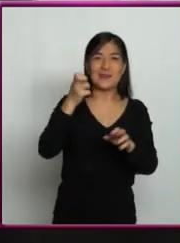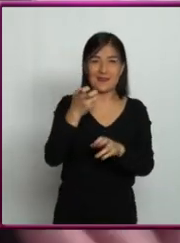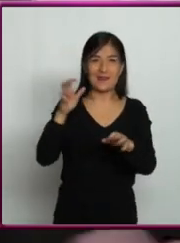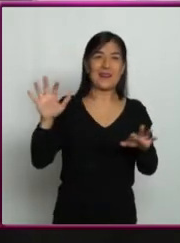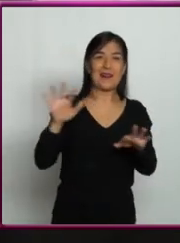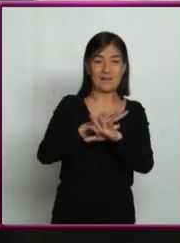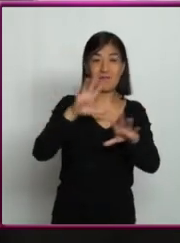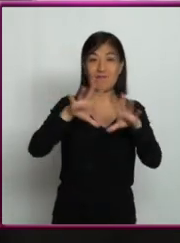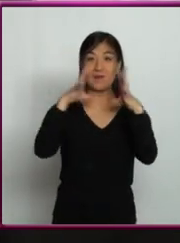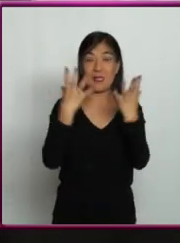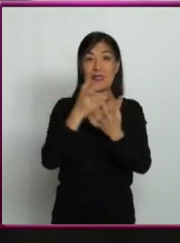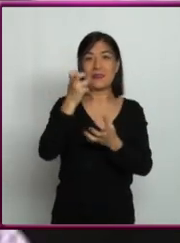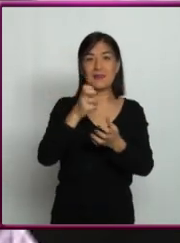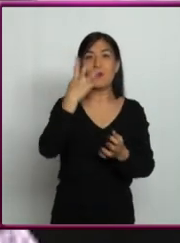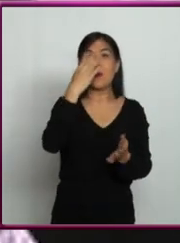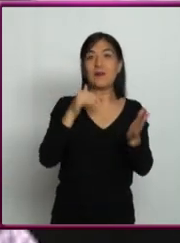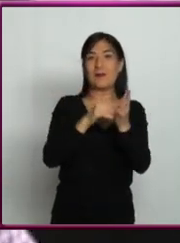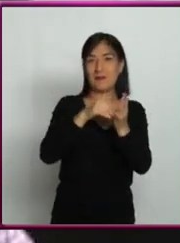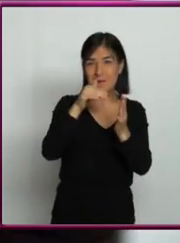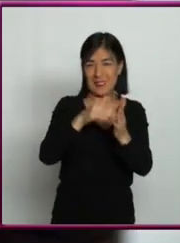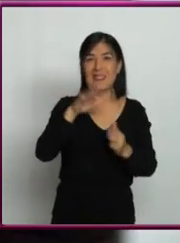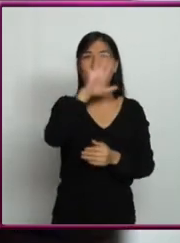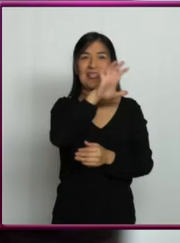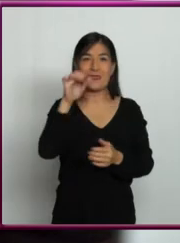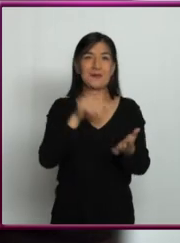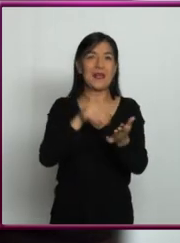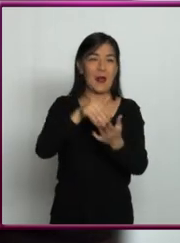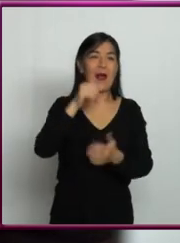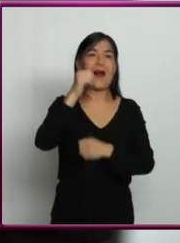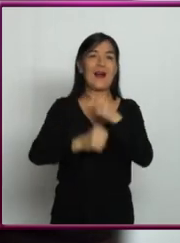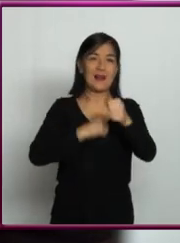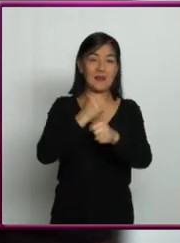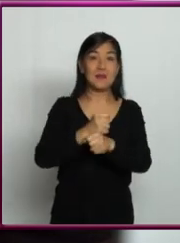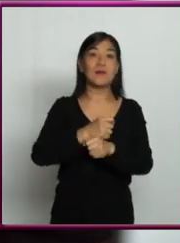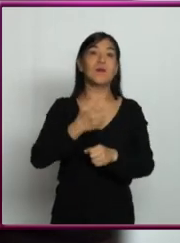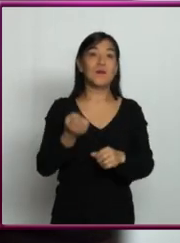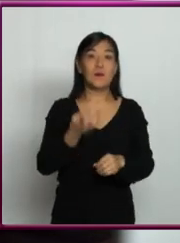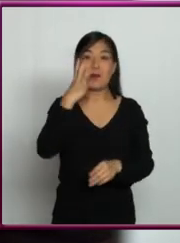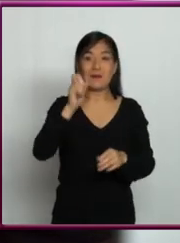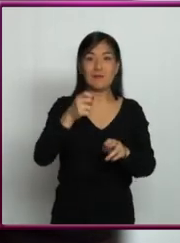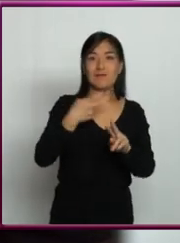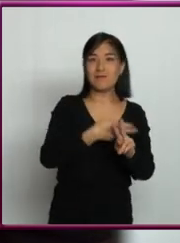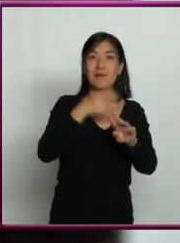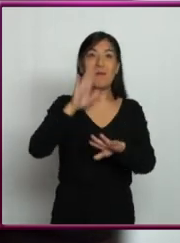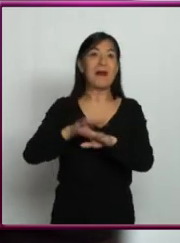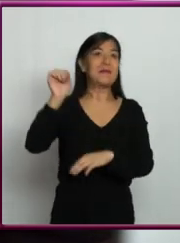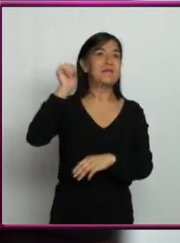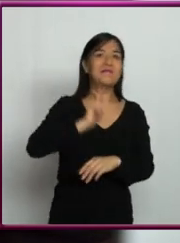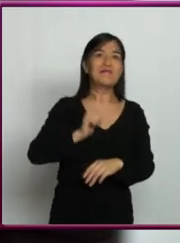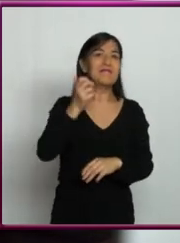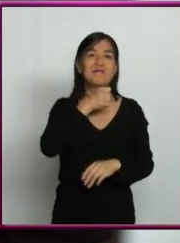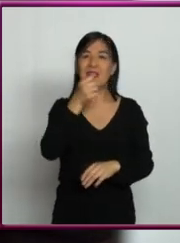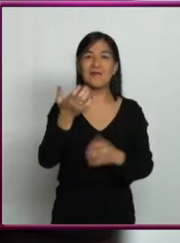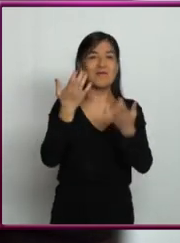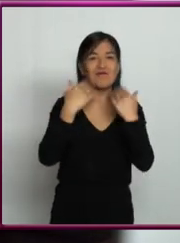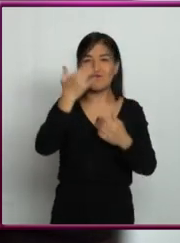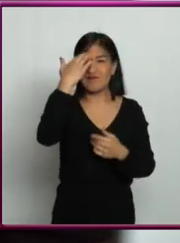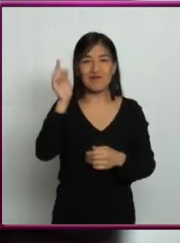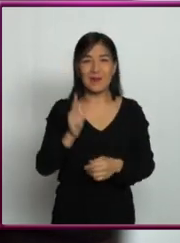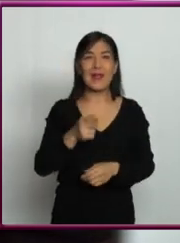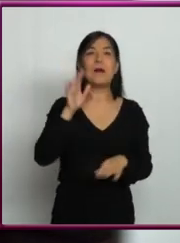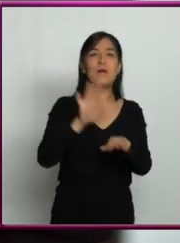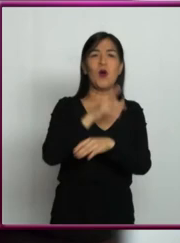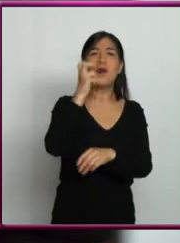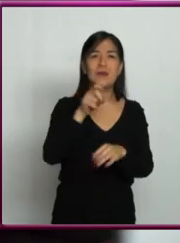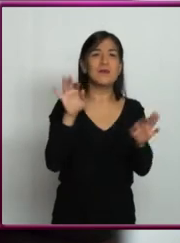piedra tiene cuatro mil quinientos millones de años. Y nunca hemos visto ninguna teoría más vieja. Con eso sabemos la edad del Sol. Pero de ver